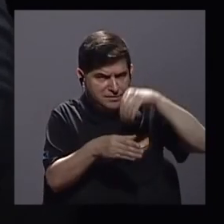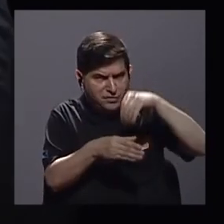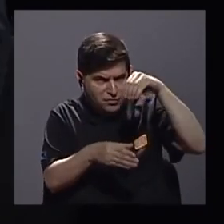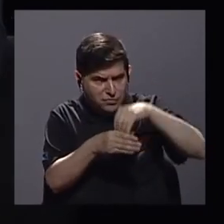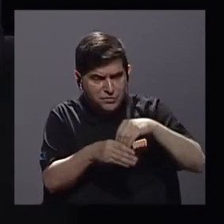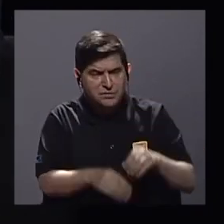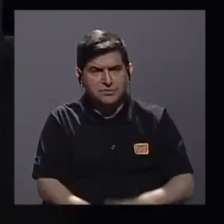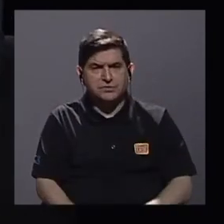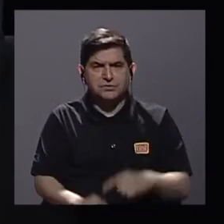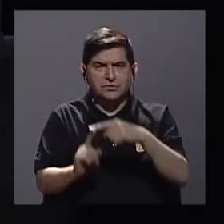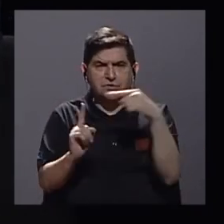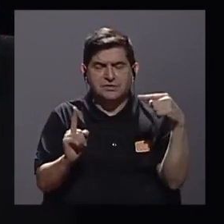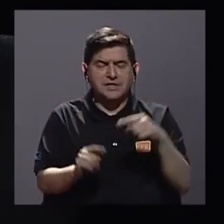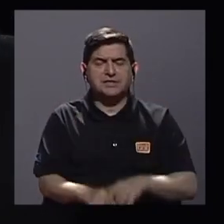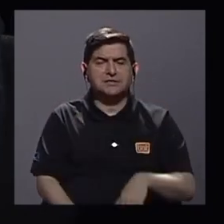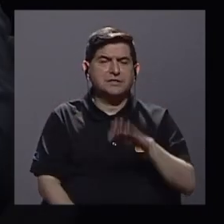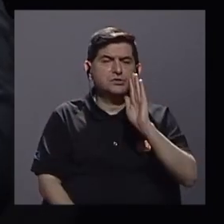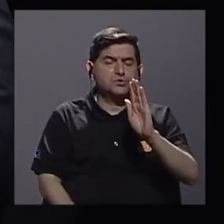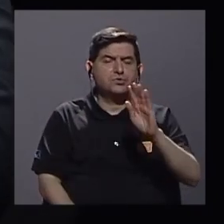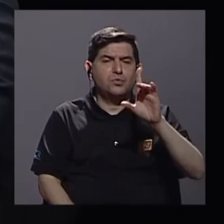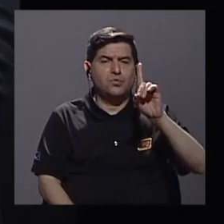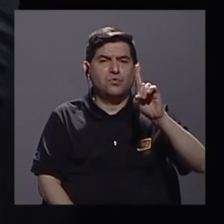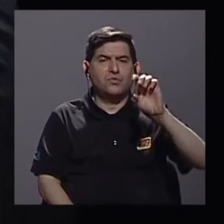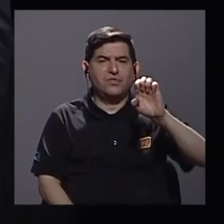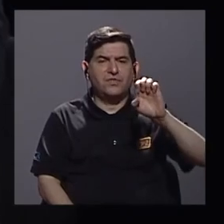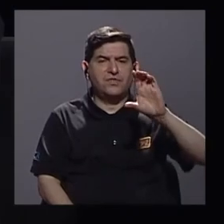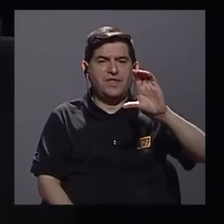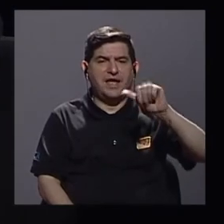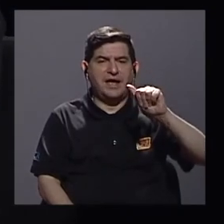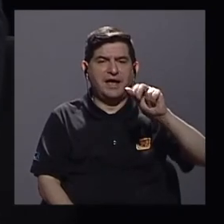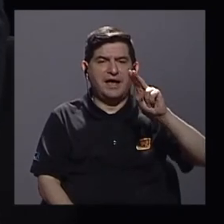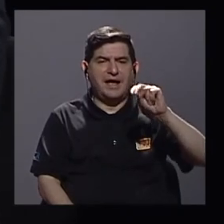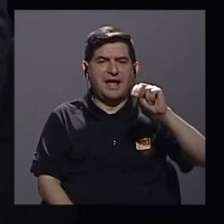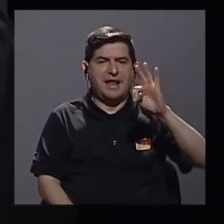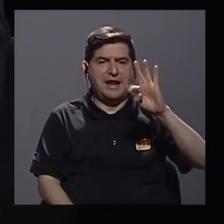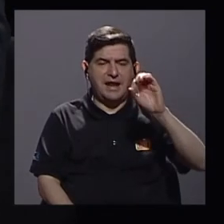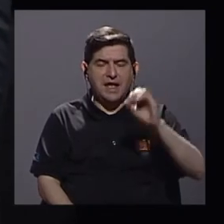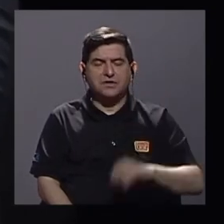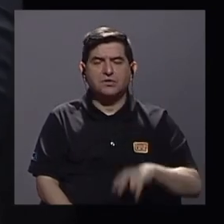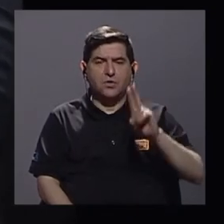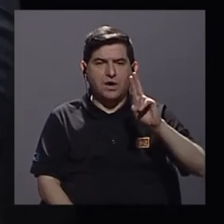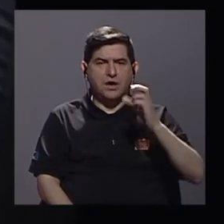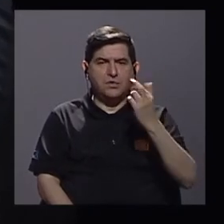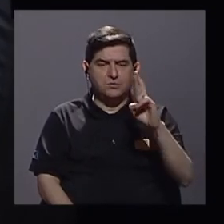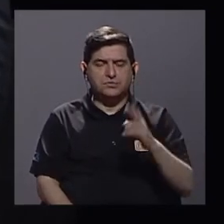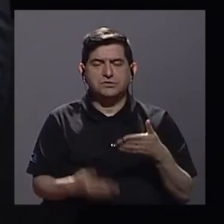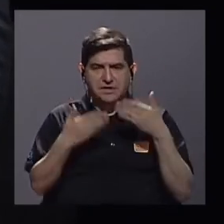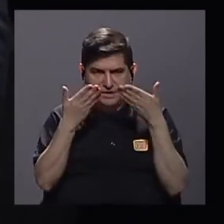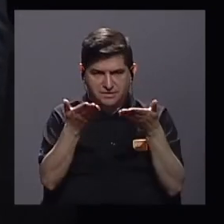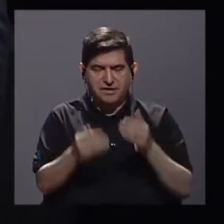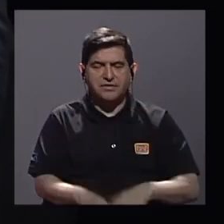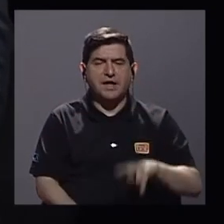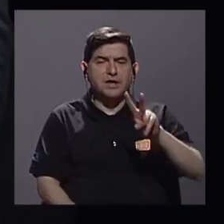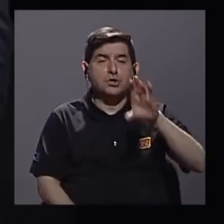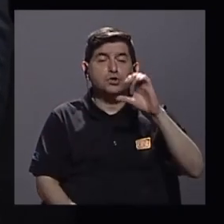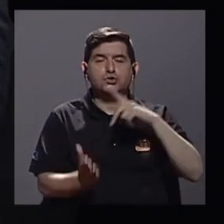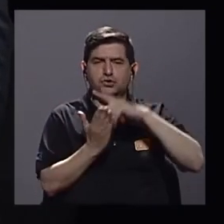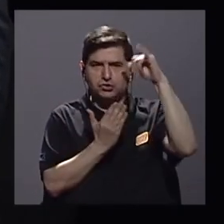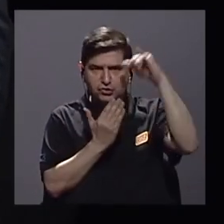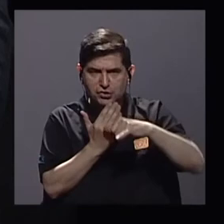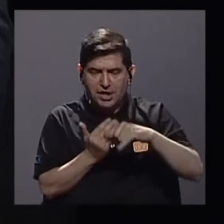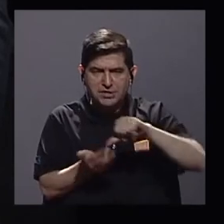desde el decanato que usted lidera significa un aporte a la Universidad de Costa Rica hay más de 200 proyectos que están vinculados a